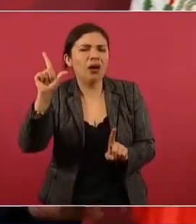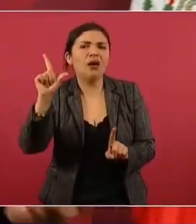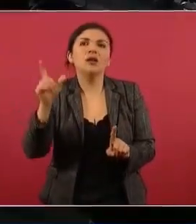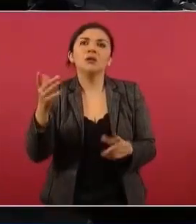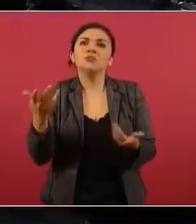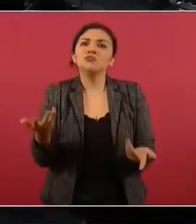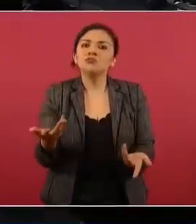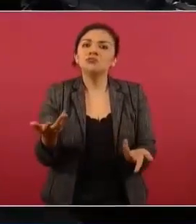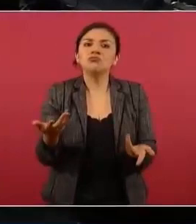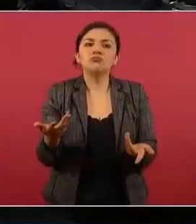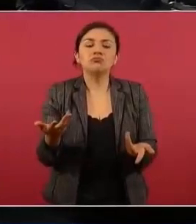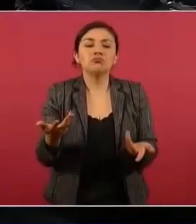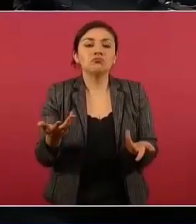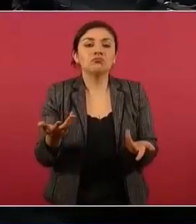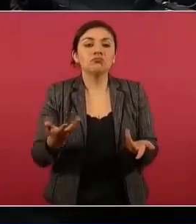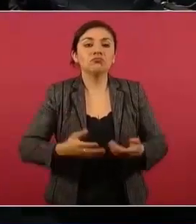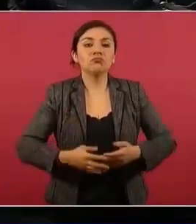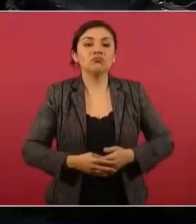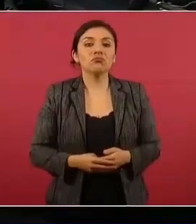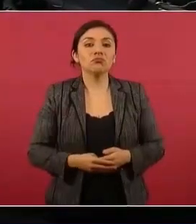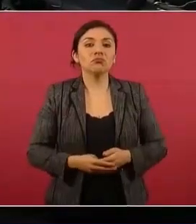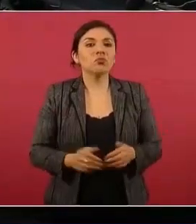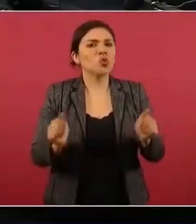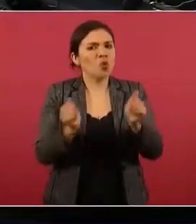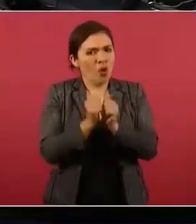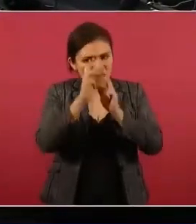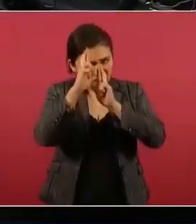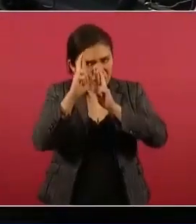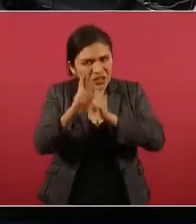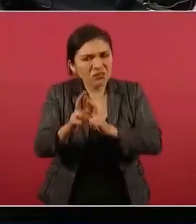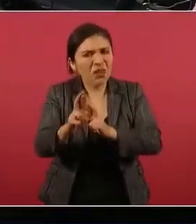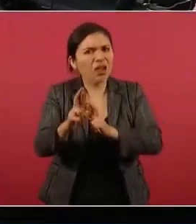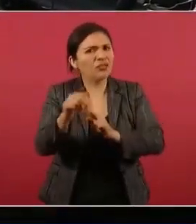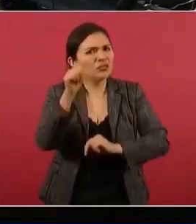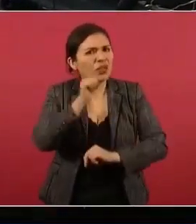respetuosa.